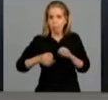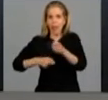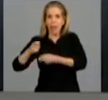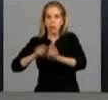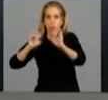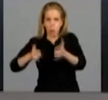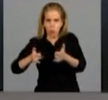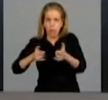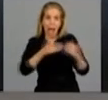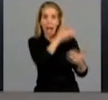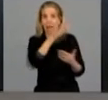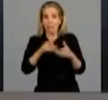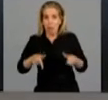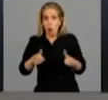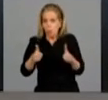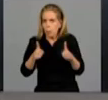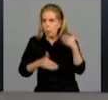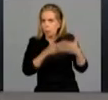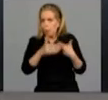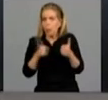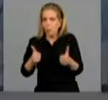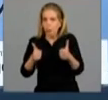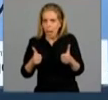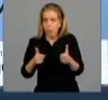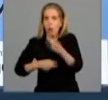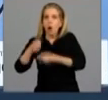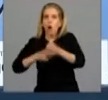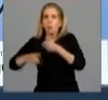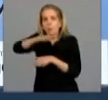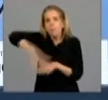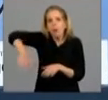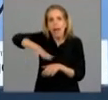Nos viene funcionando muy bien lo del comercio barrial. ¿Qué es barrial?